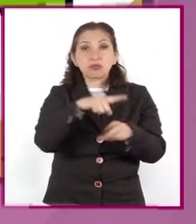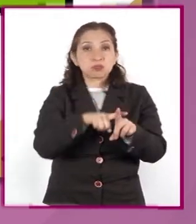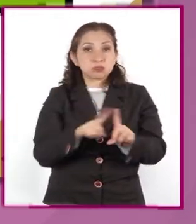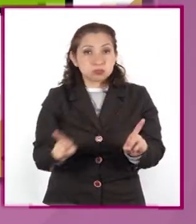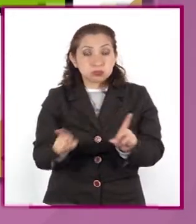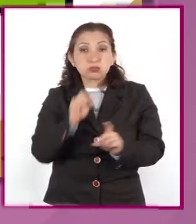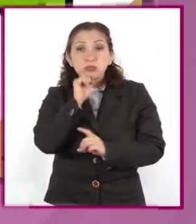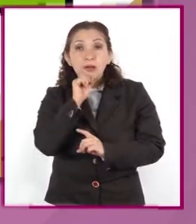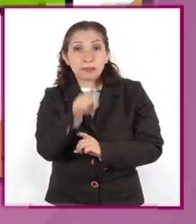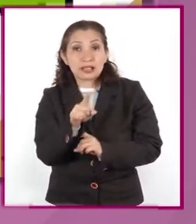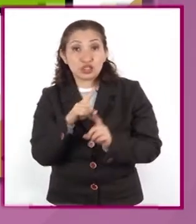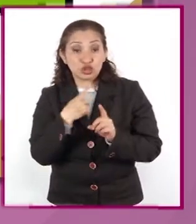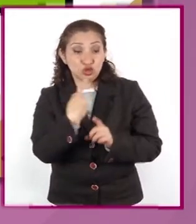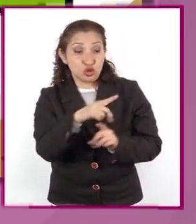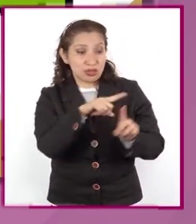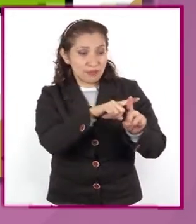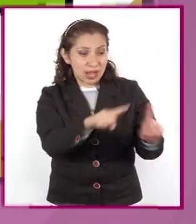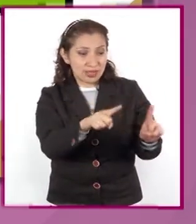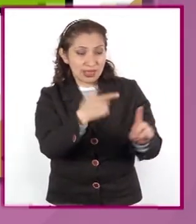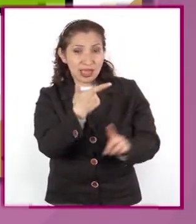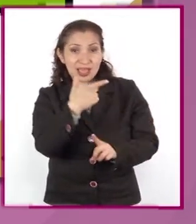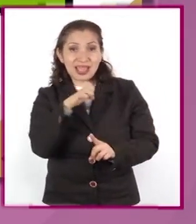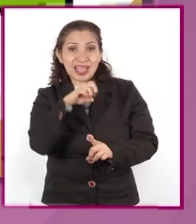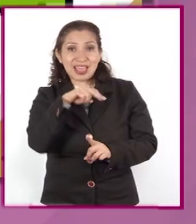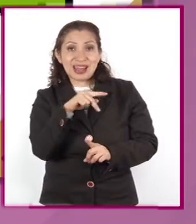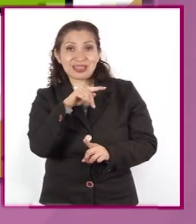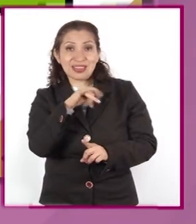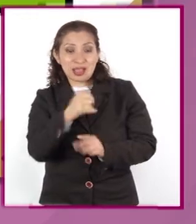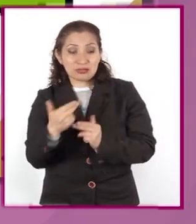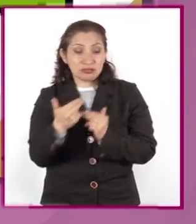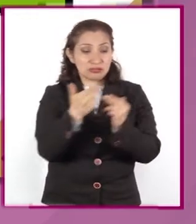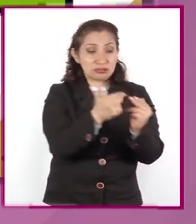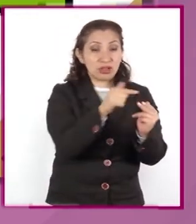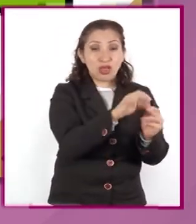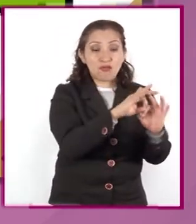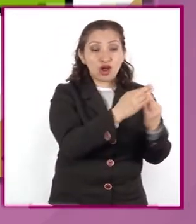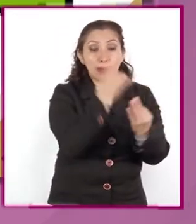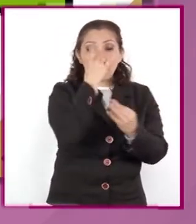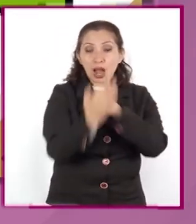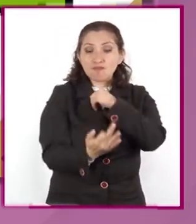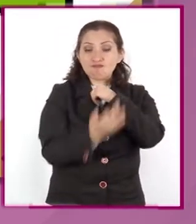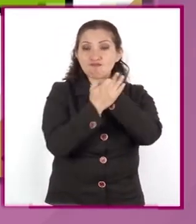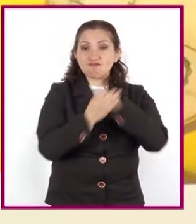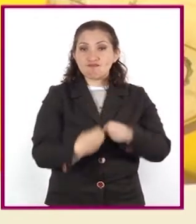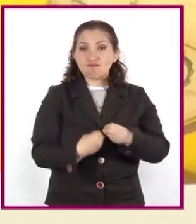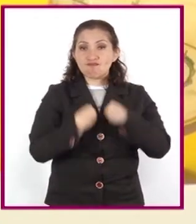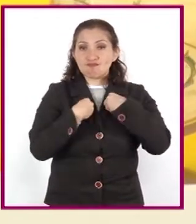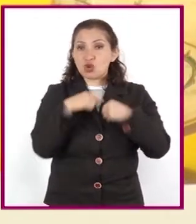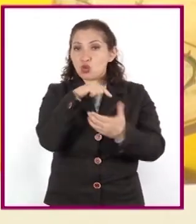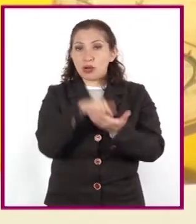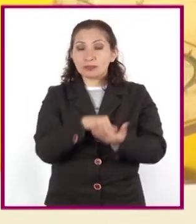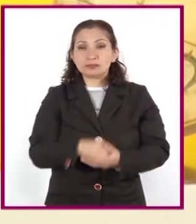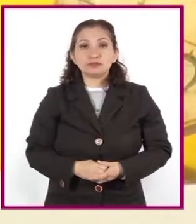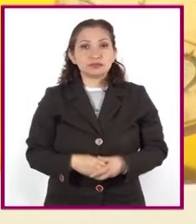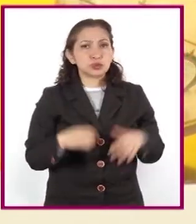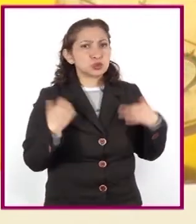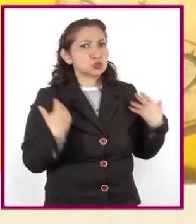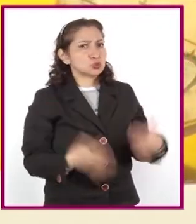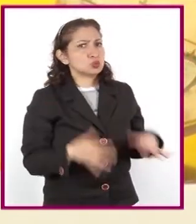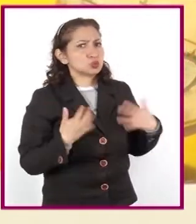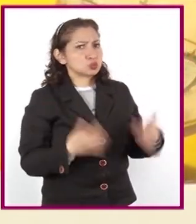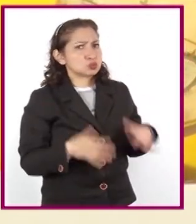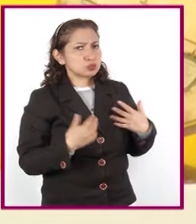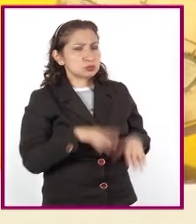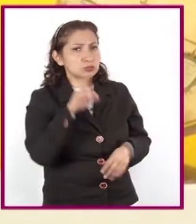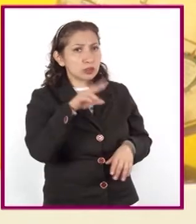de que las diferencias genéticas permiten heredar mecanismos de supervivencia. ¡Qué impresionante!